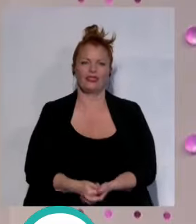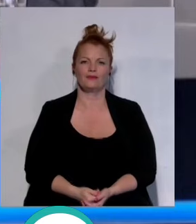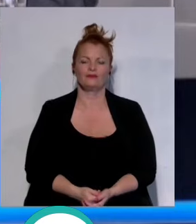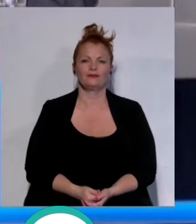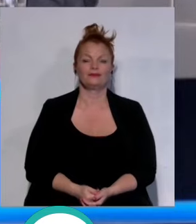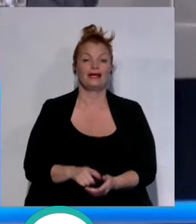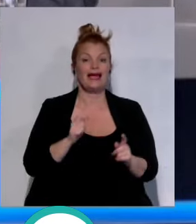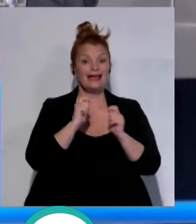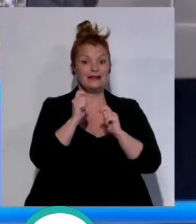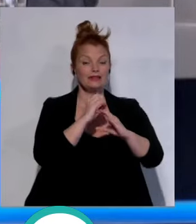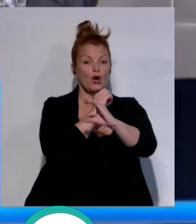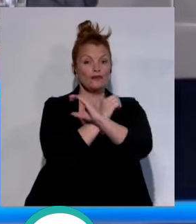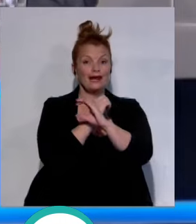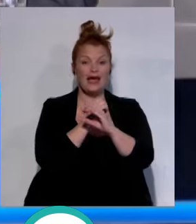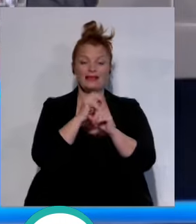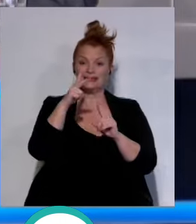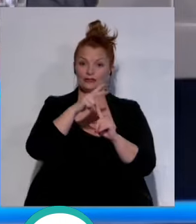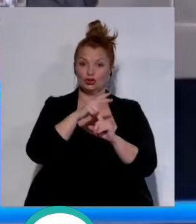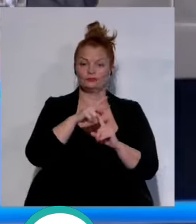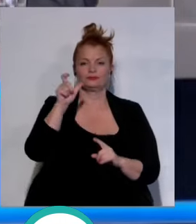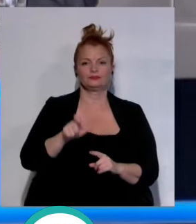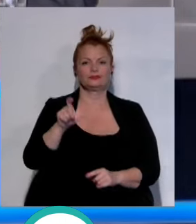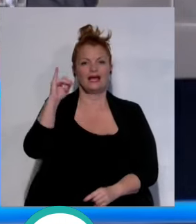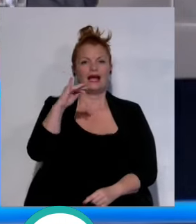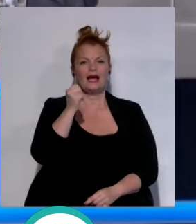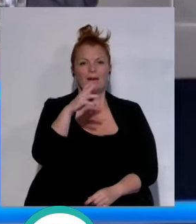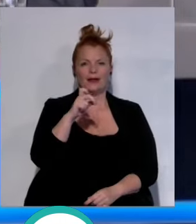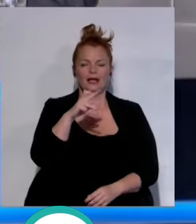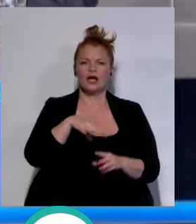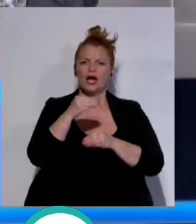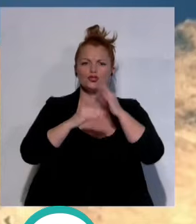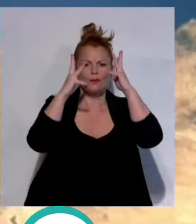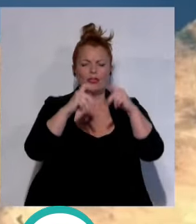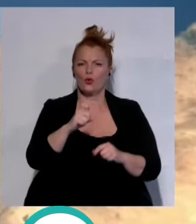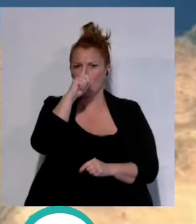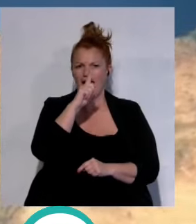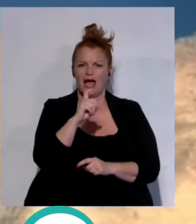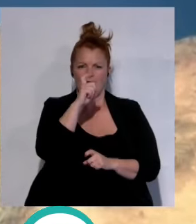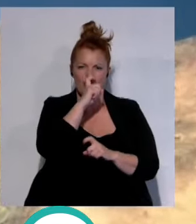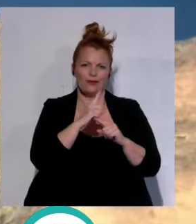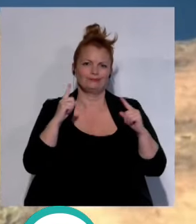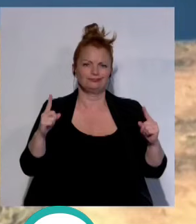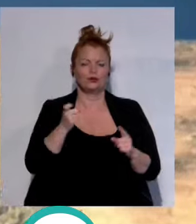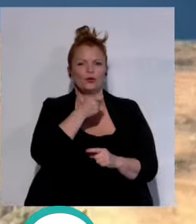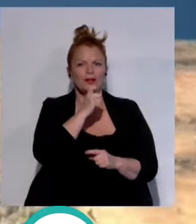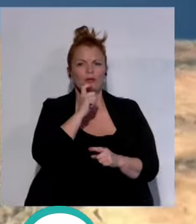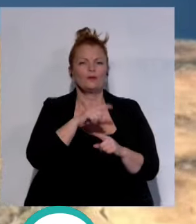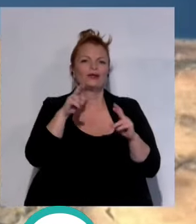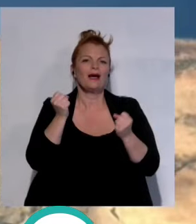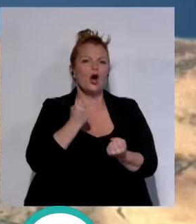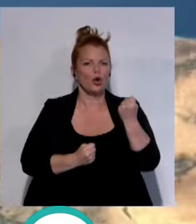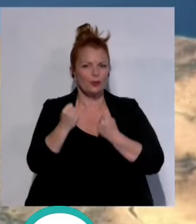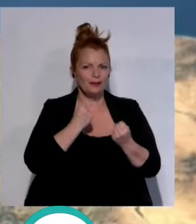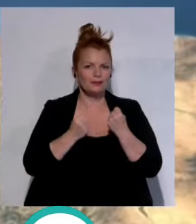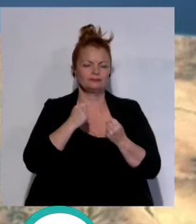En una entrevista en Onda Cádiz Televisión, Javier Sánchez Rojas ha hecho balance de un año complicado marcado por la coyuntura económica. Ha